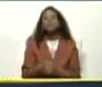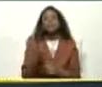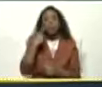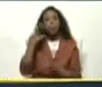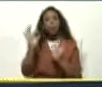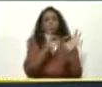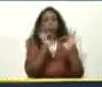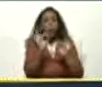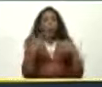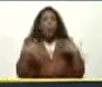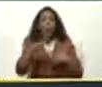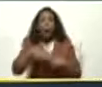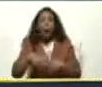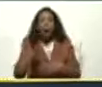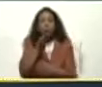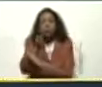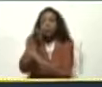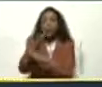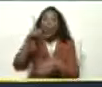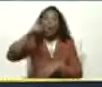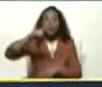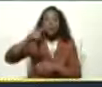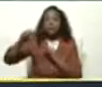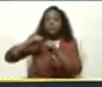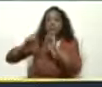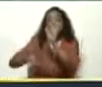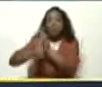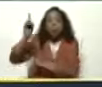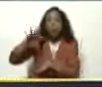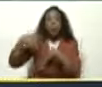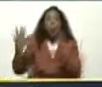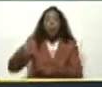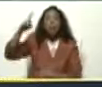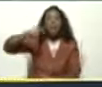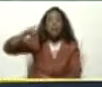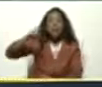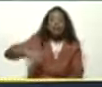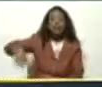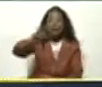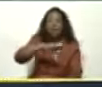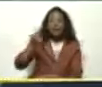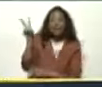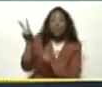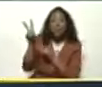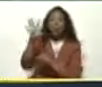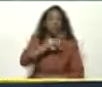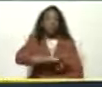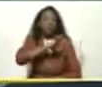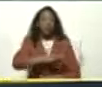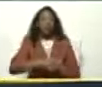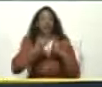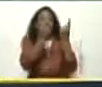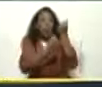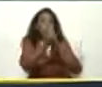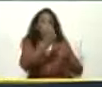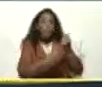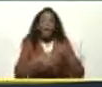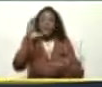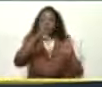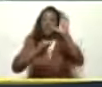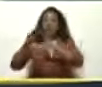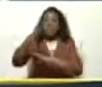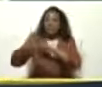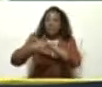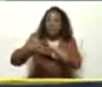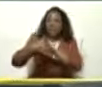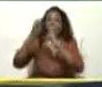Hacia donde debe ir el país Cuáles son sus motores De desarrollo Cuáles son sus necesidades Sociales Económicas Científicas